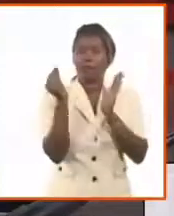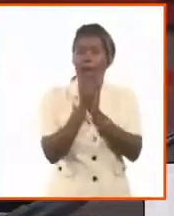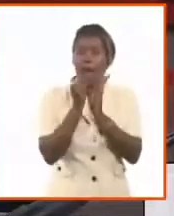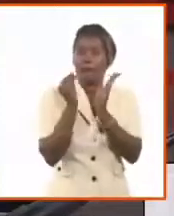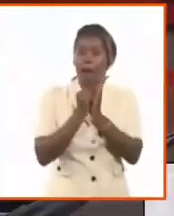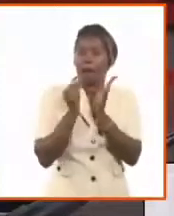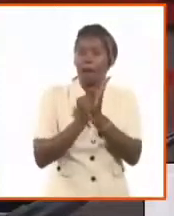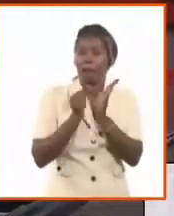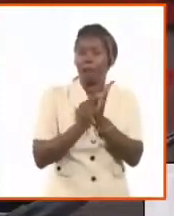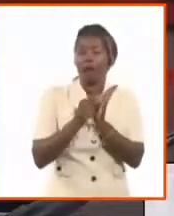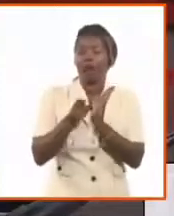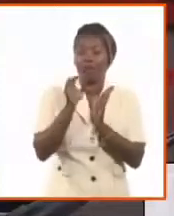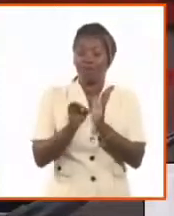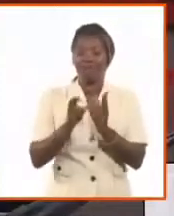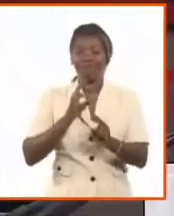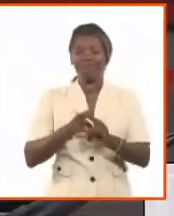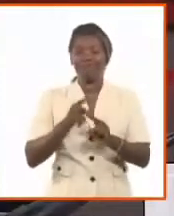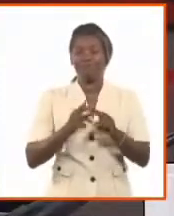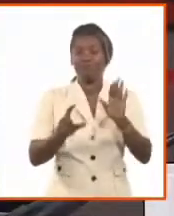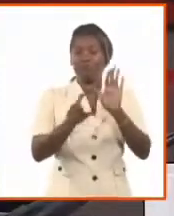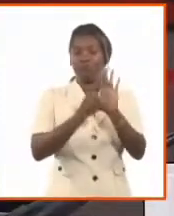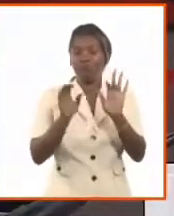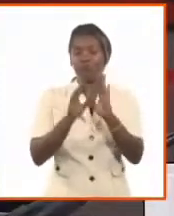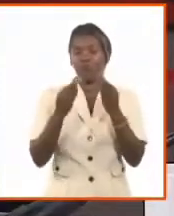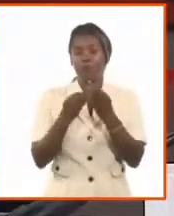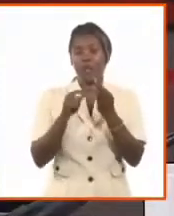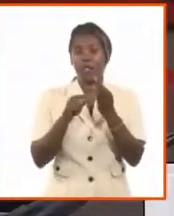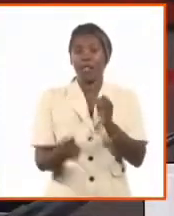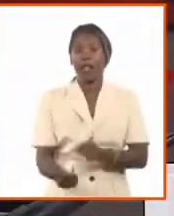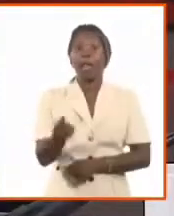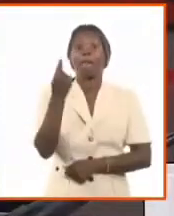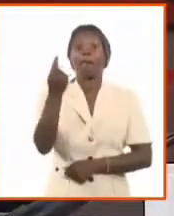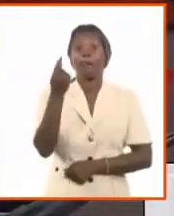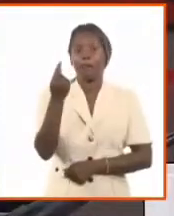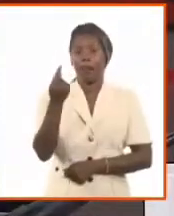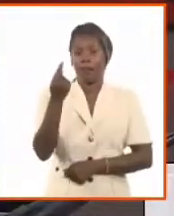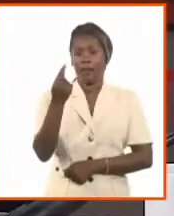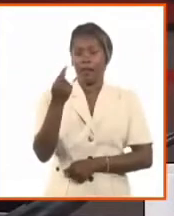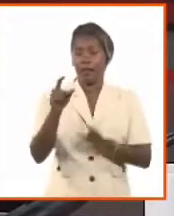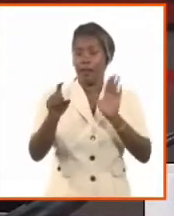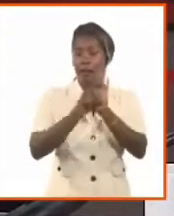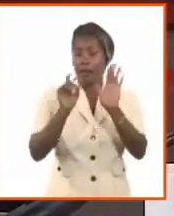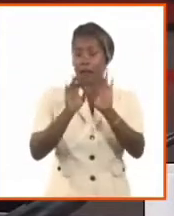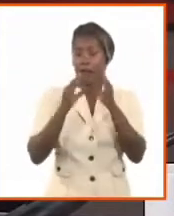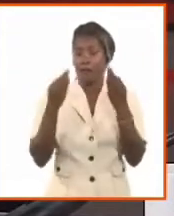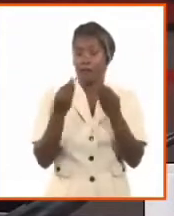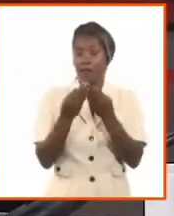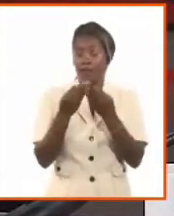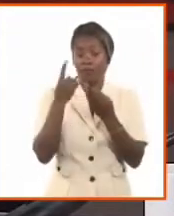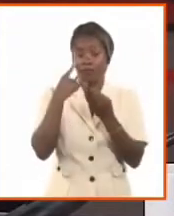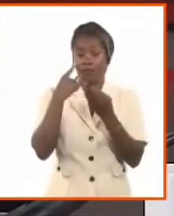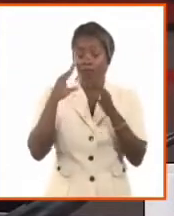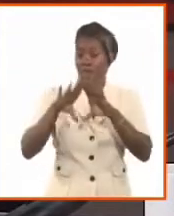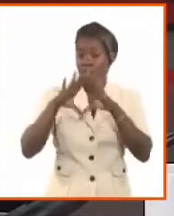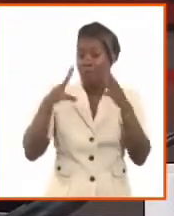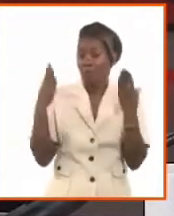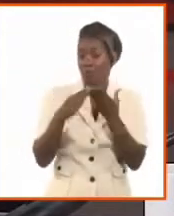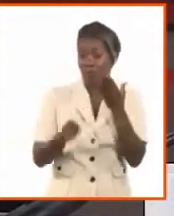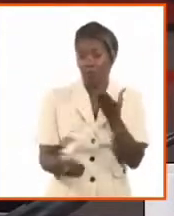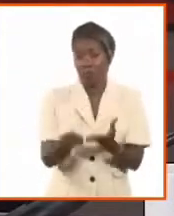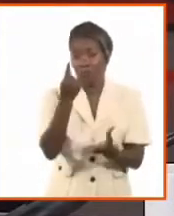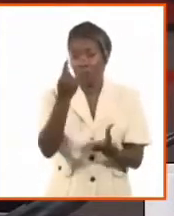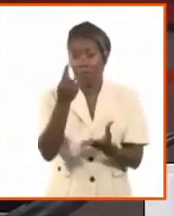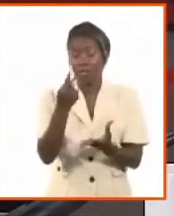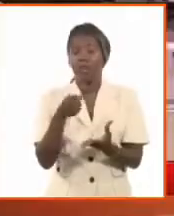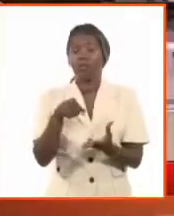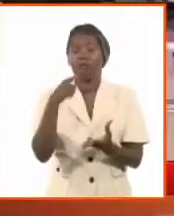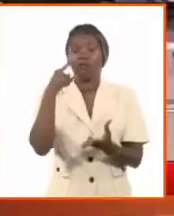Pero es el primer y único código de las familias en el mundo que será sometido a un